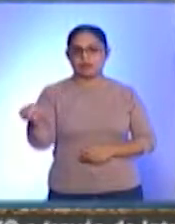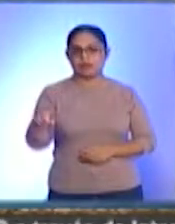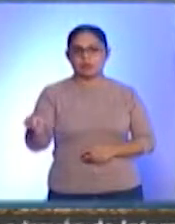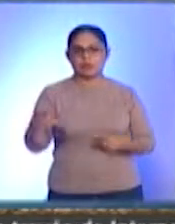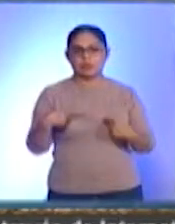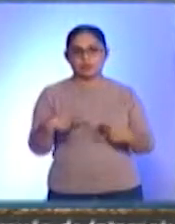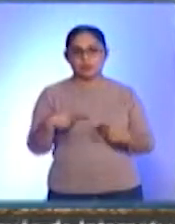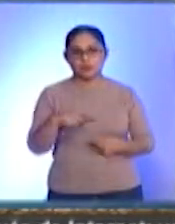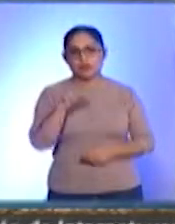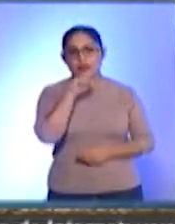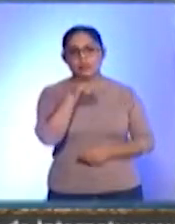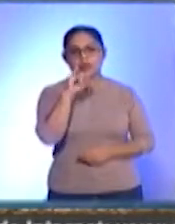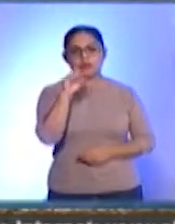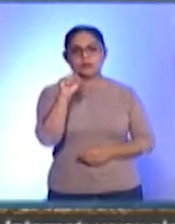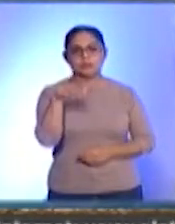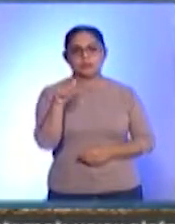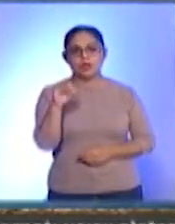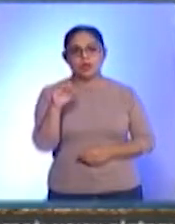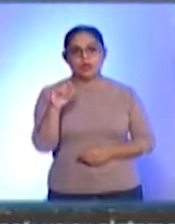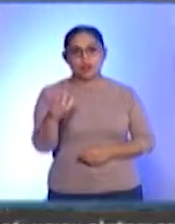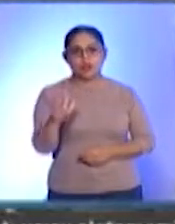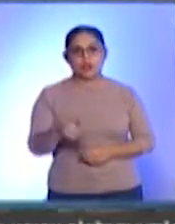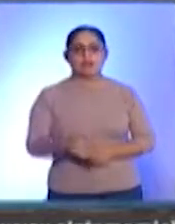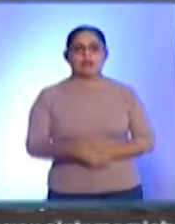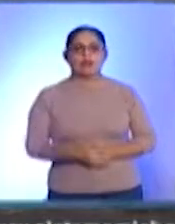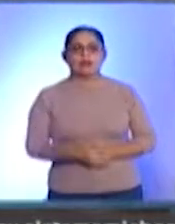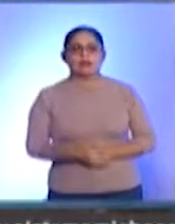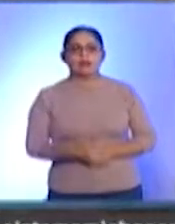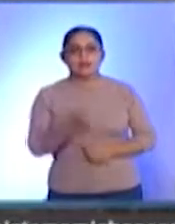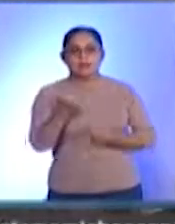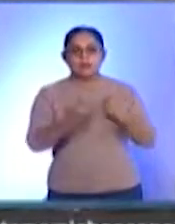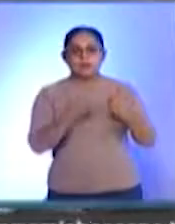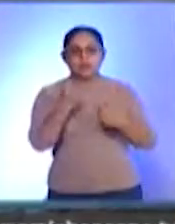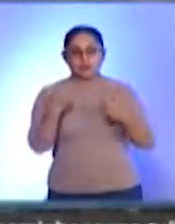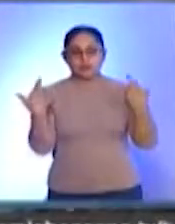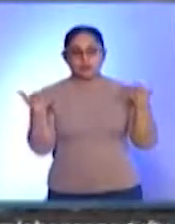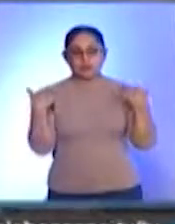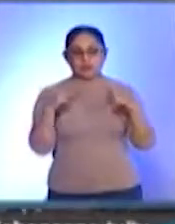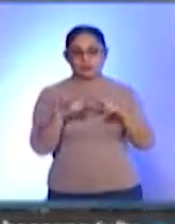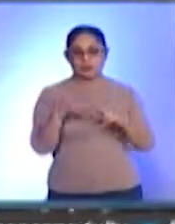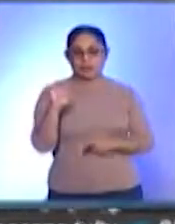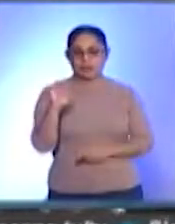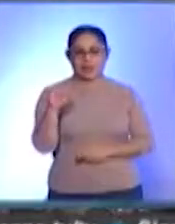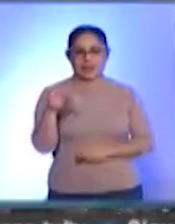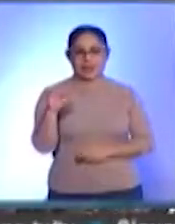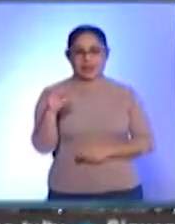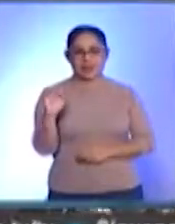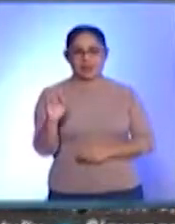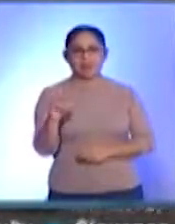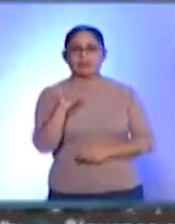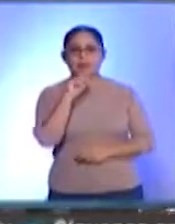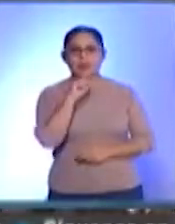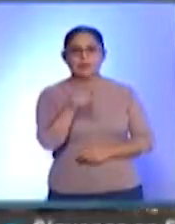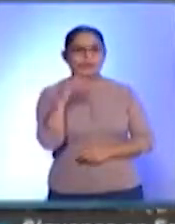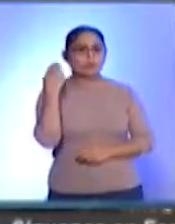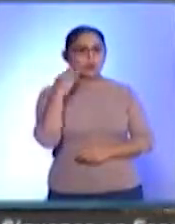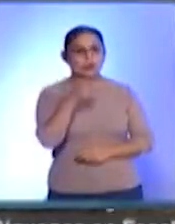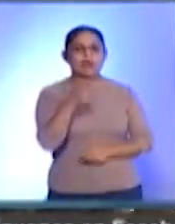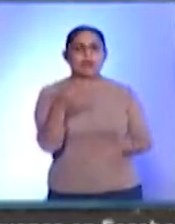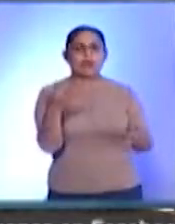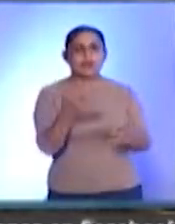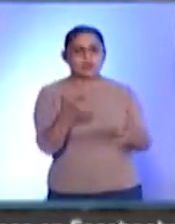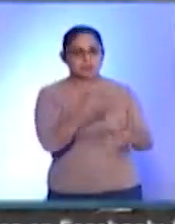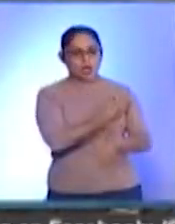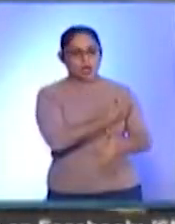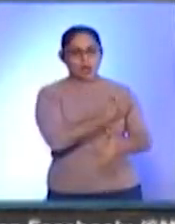García y algunos profesores del ENES de Morelia y ellos son quienes nos están haciendo como este